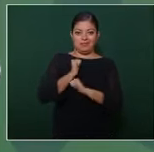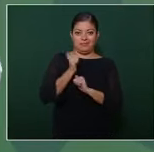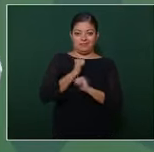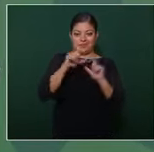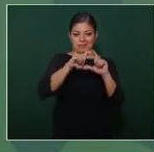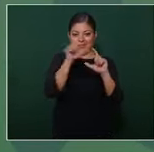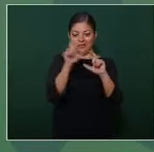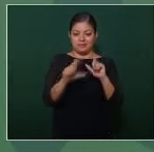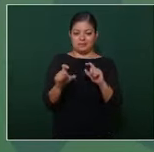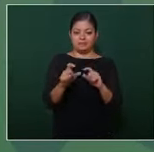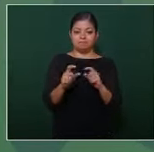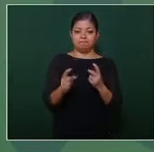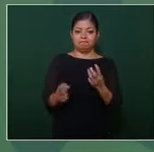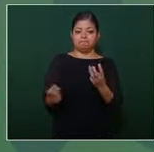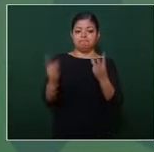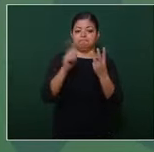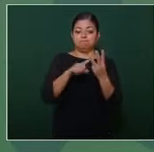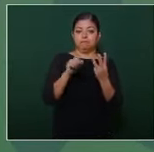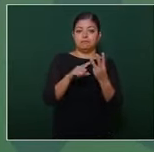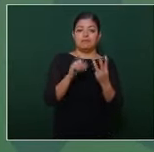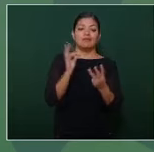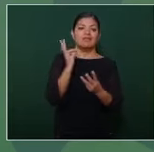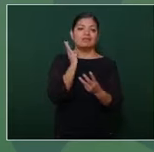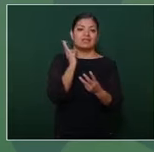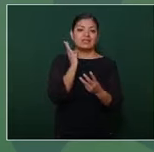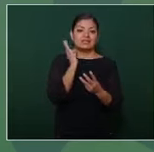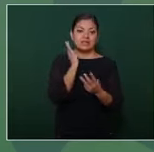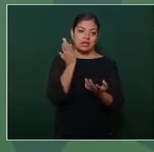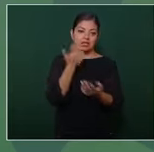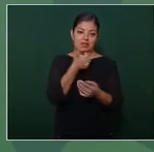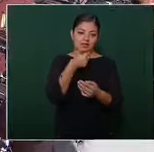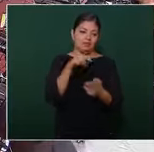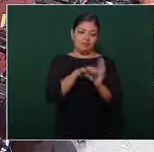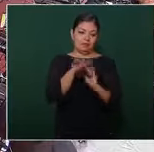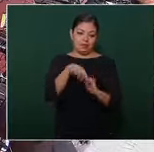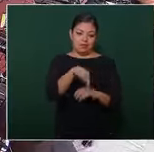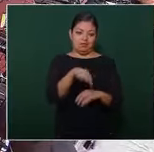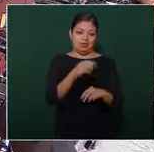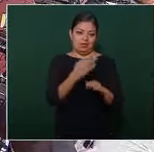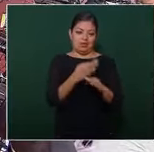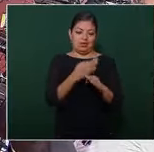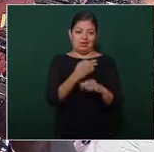fiscalías en este caso la el estado de Jalisco